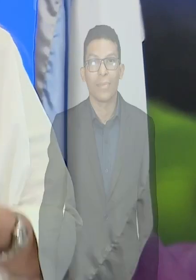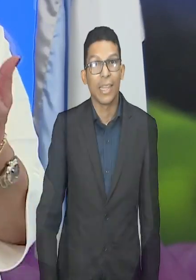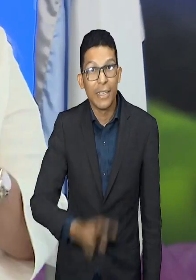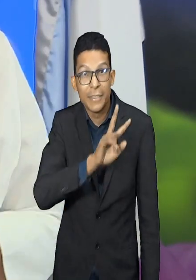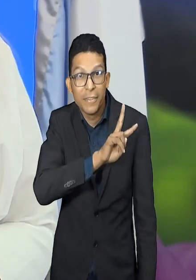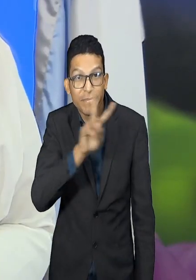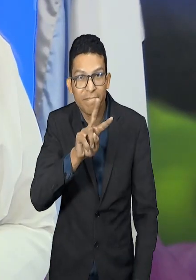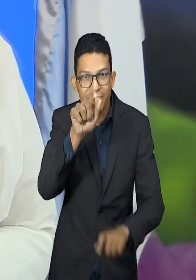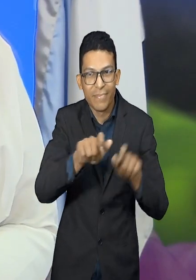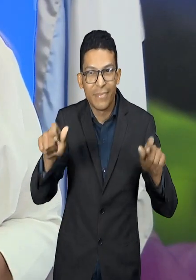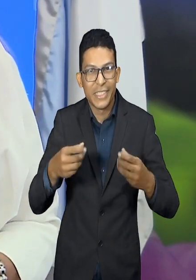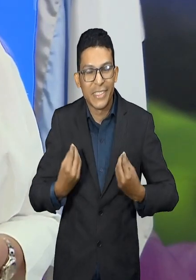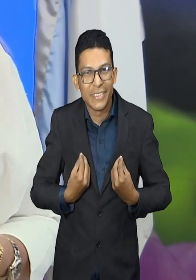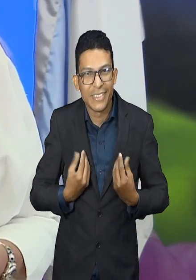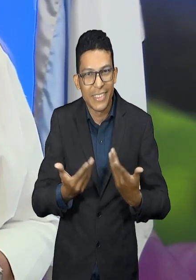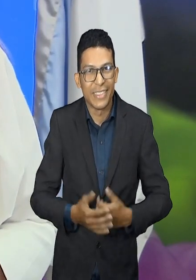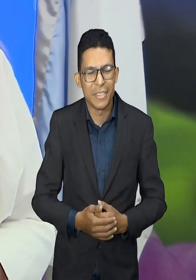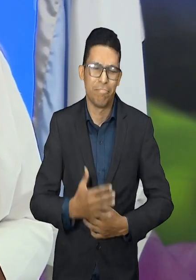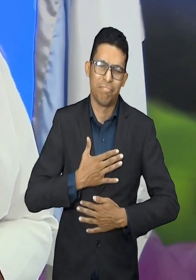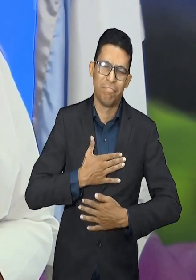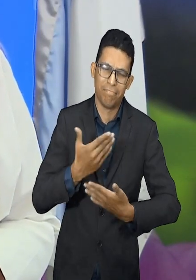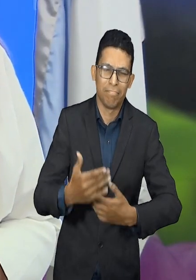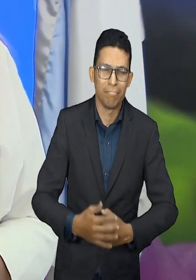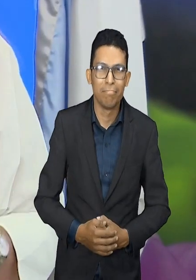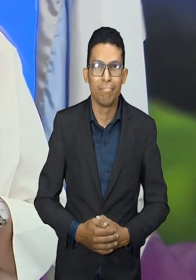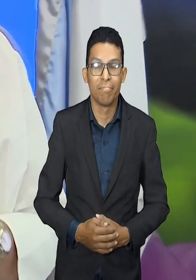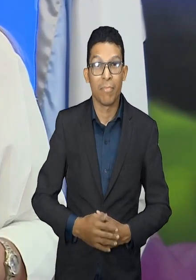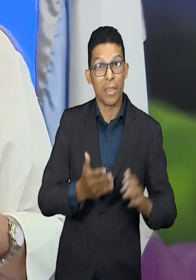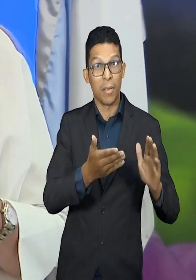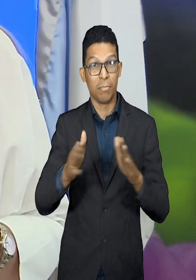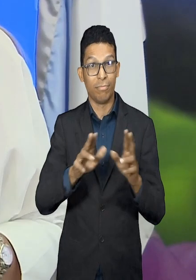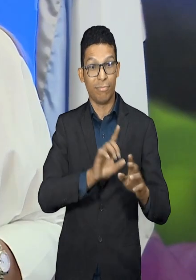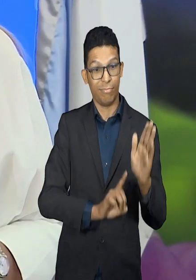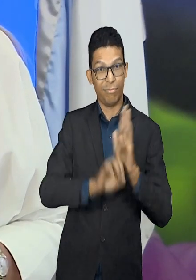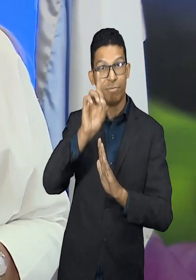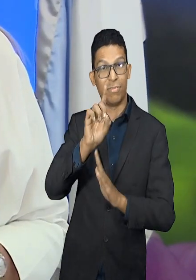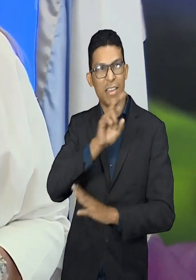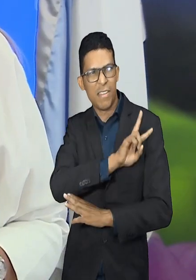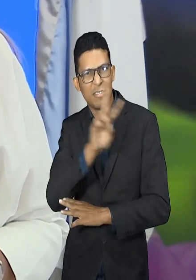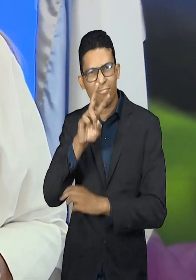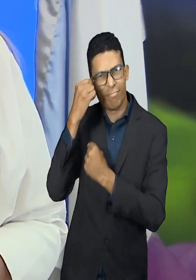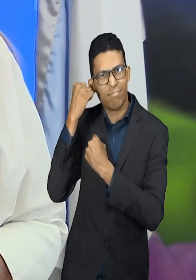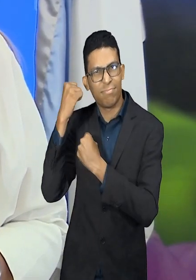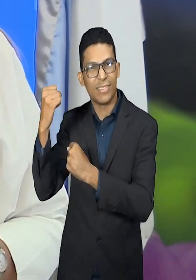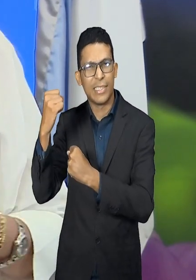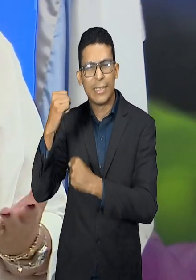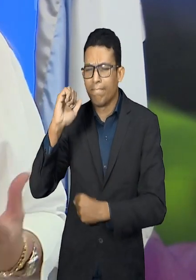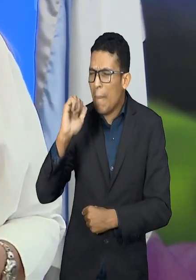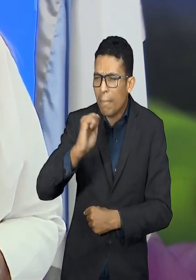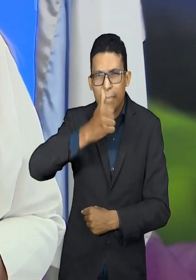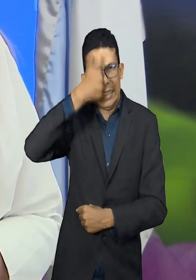Valle Caucano, reciban un cordial saludo. En nuestro Plan de Desarrollo Valle Invencible,